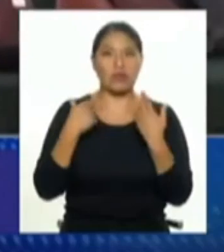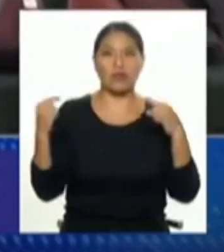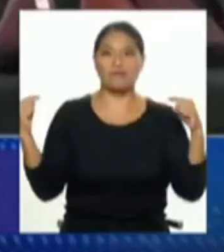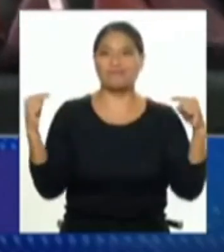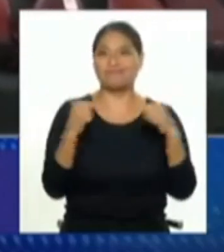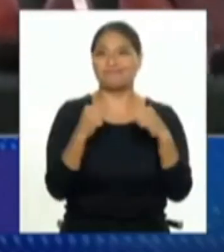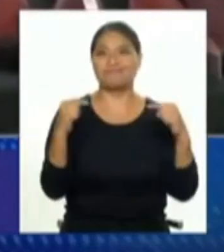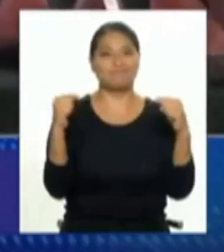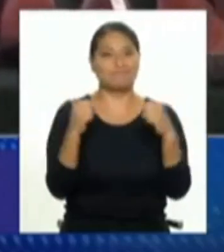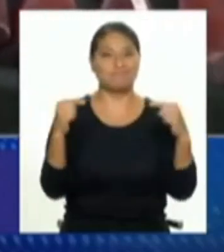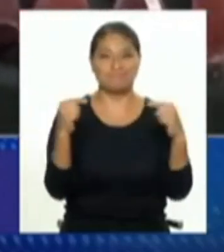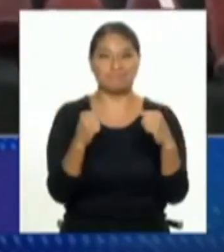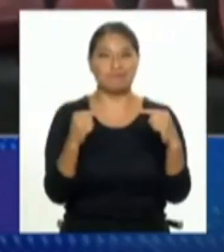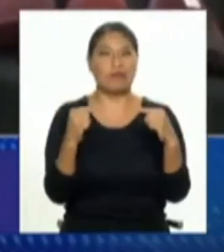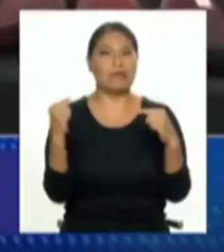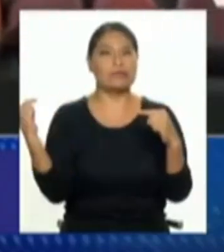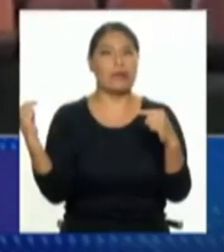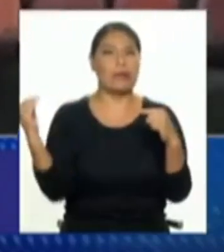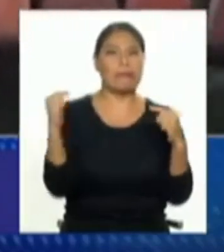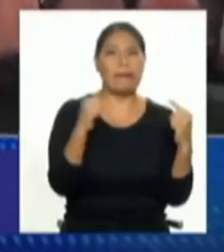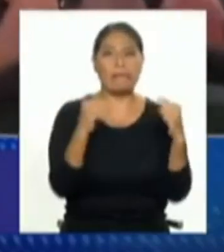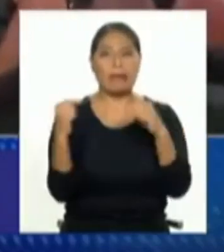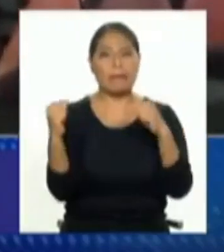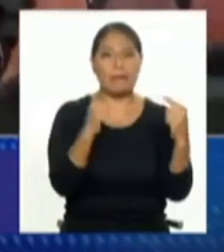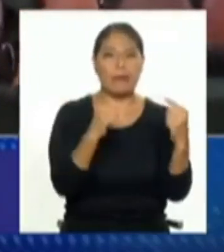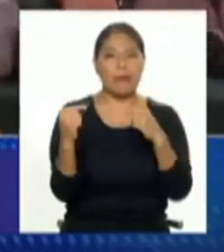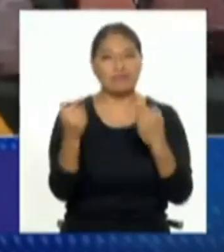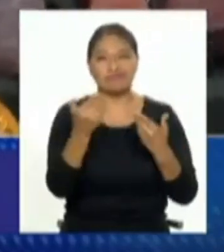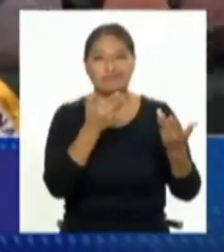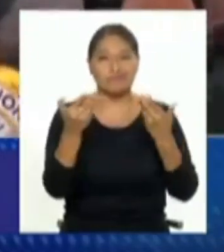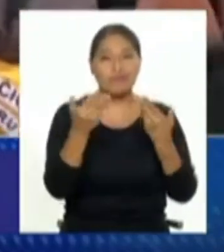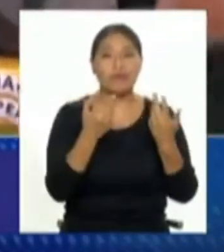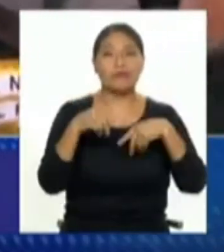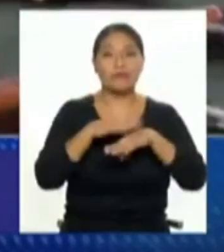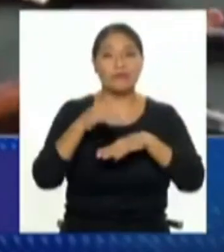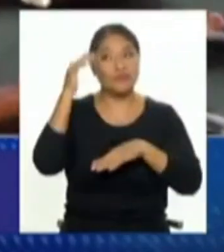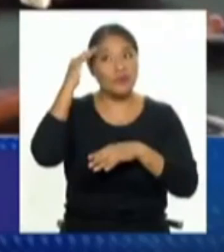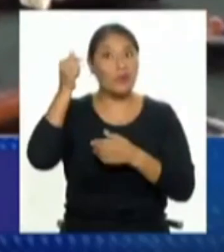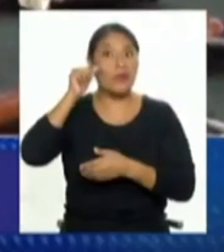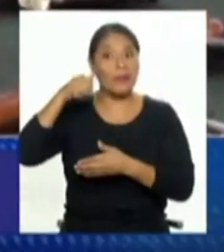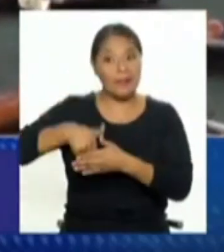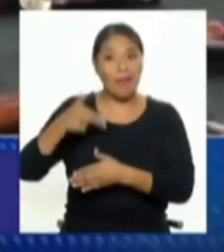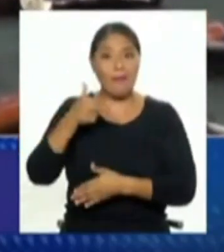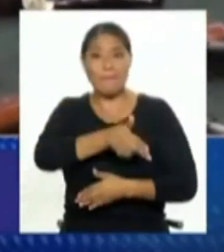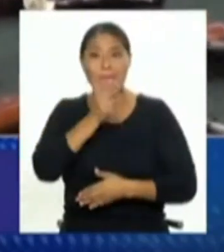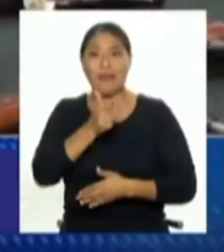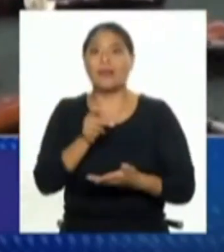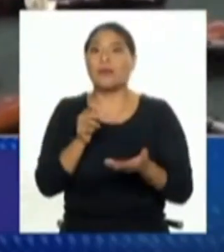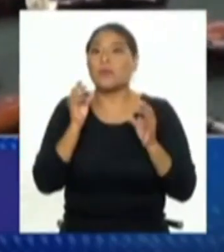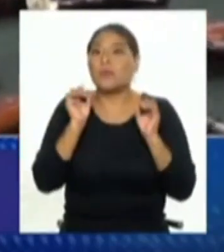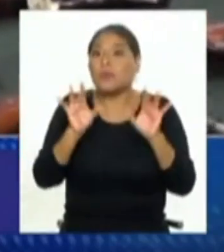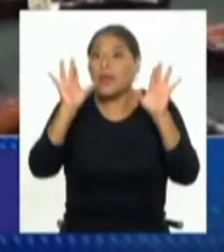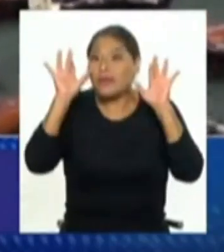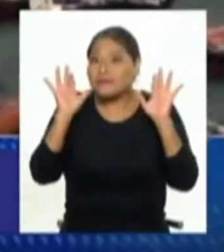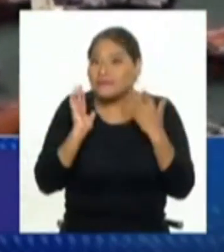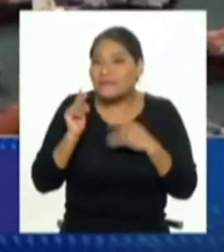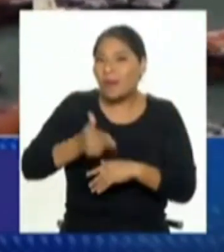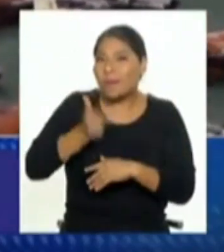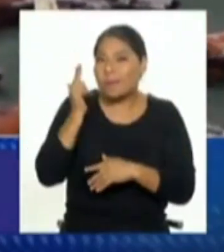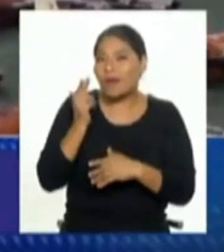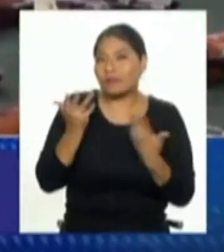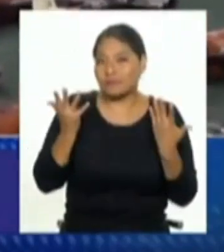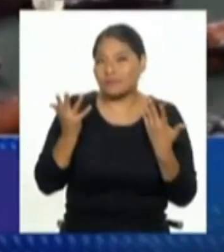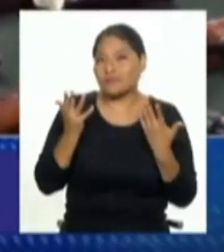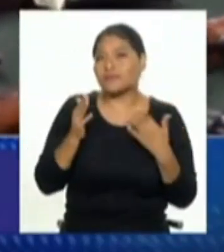campal, se enfrentaron, la discusión se elevó, ¿te imaginas todos esos serenos con armas? O sea, ¿qué pudo haber sido eso?